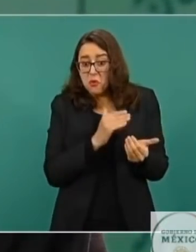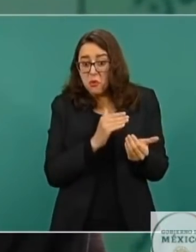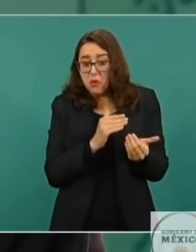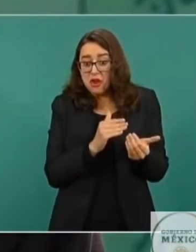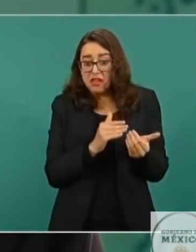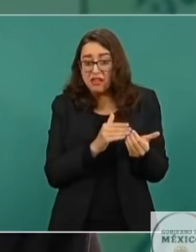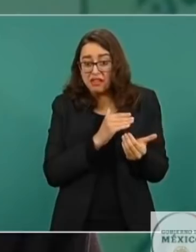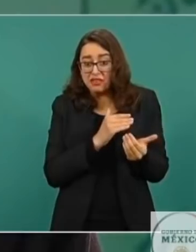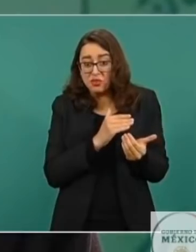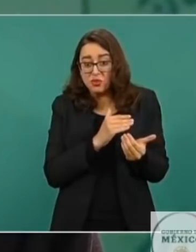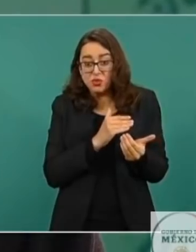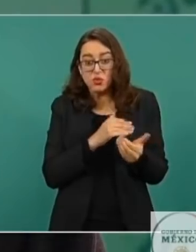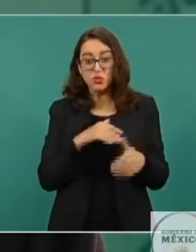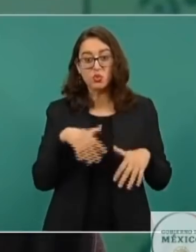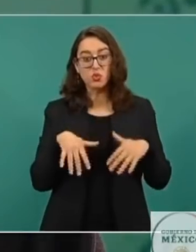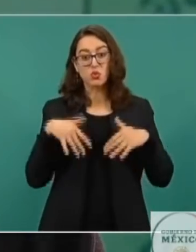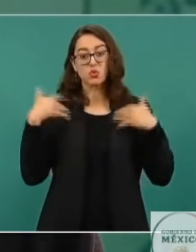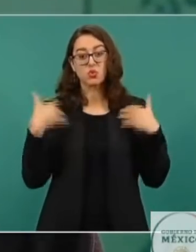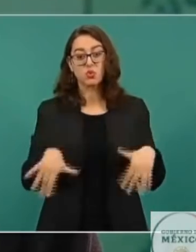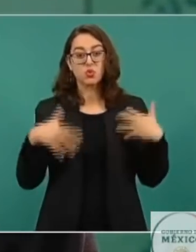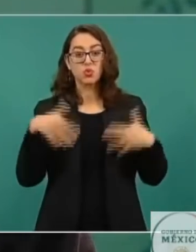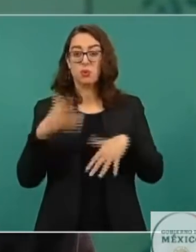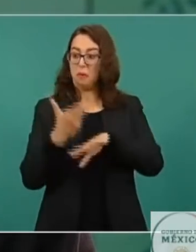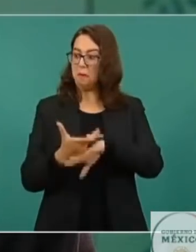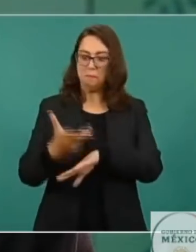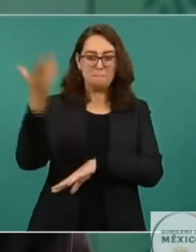se había padecido de